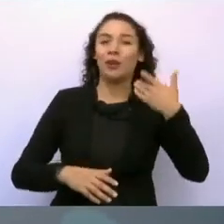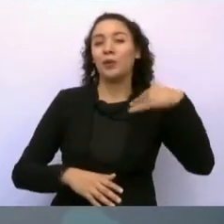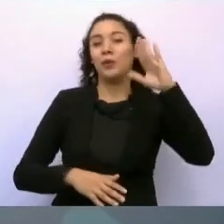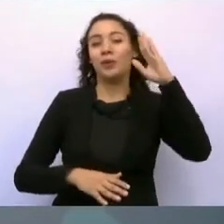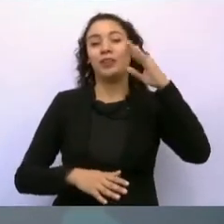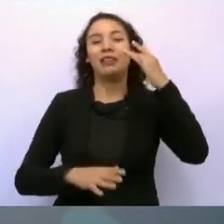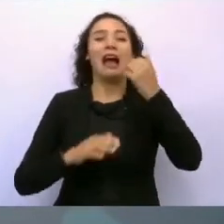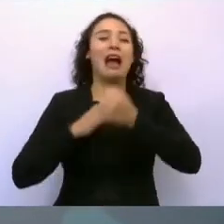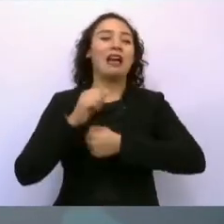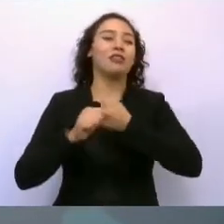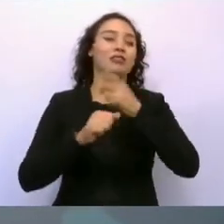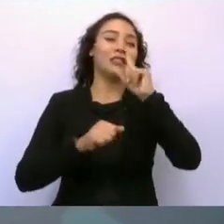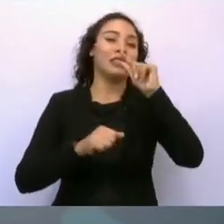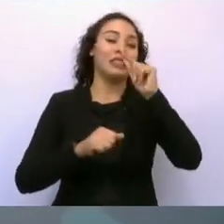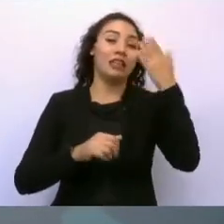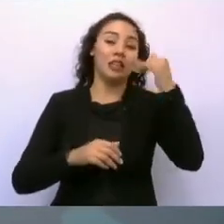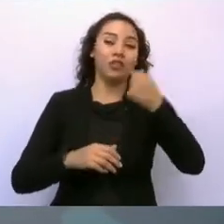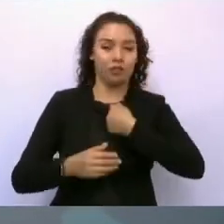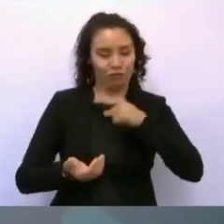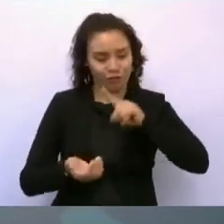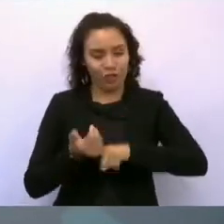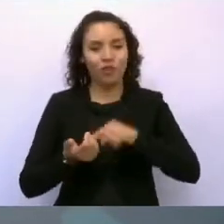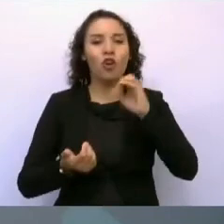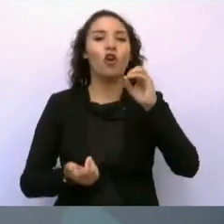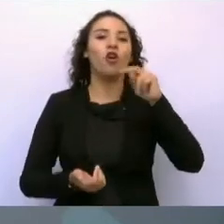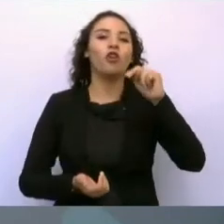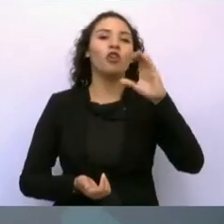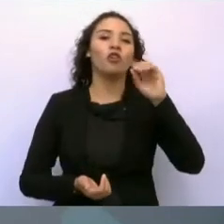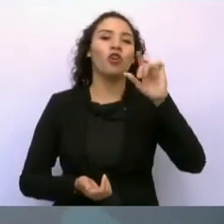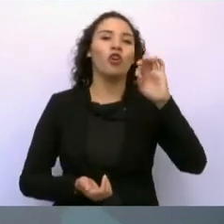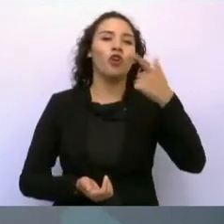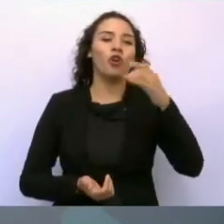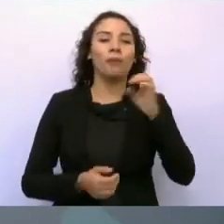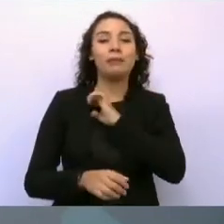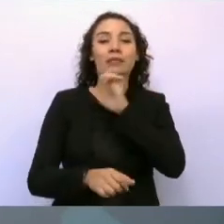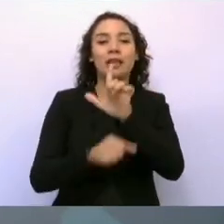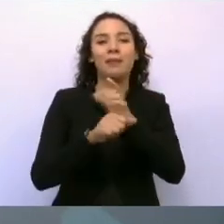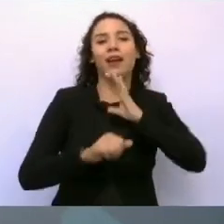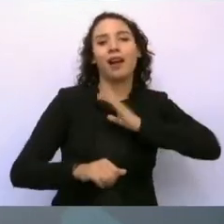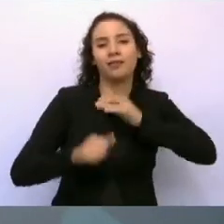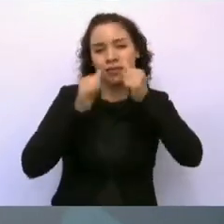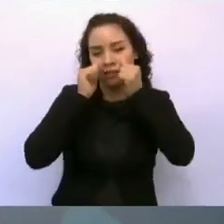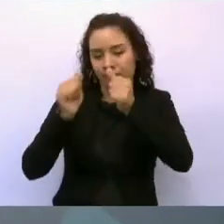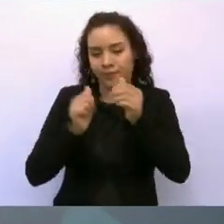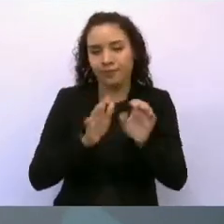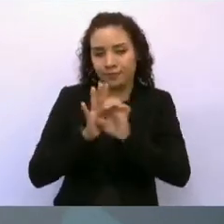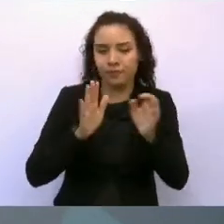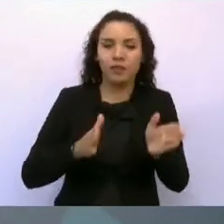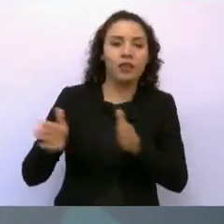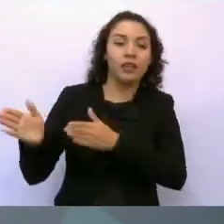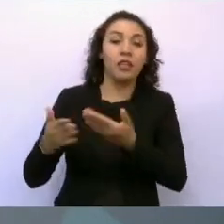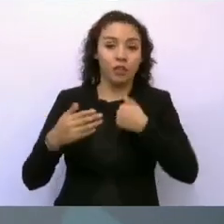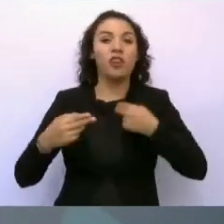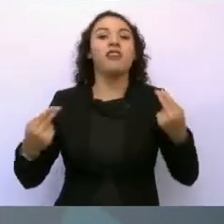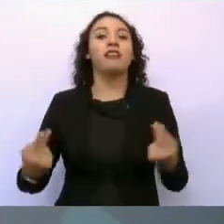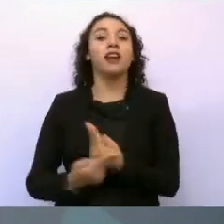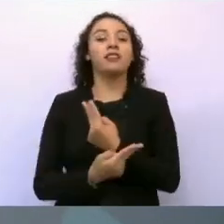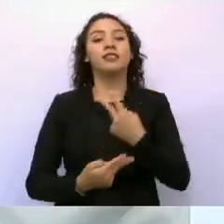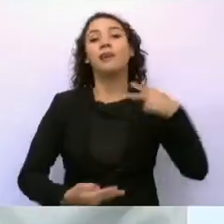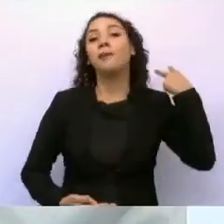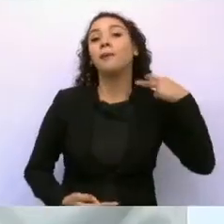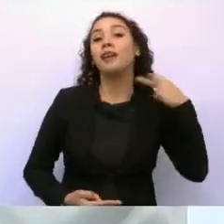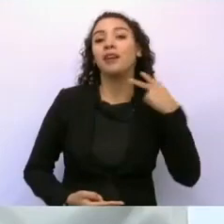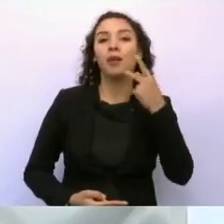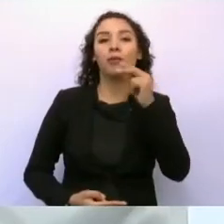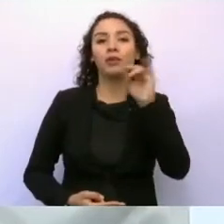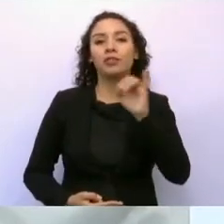70, oncólogo desde hace 28 años, originario de Poza Rica, Veracruz, y desde